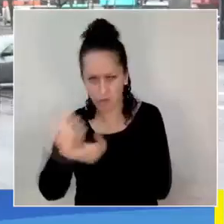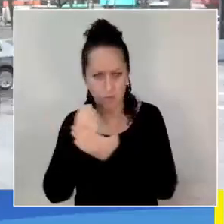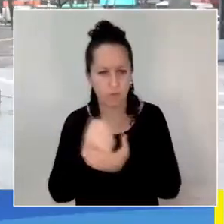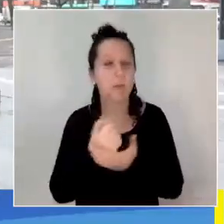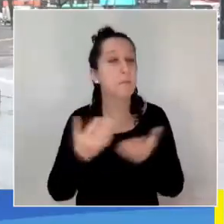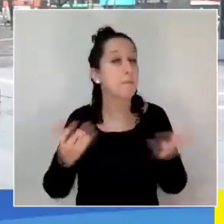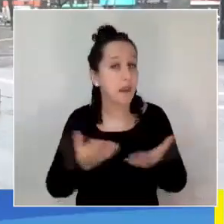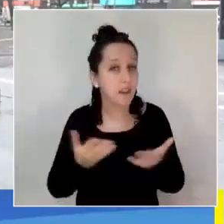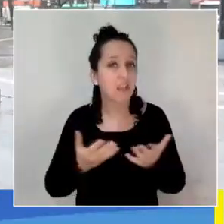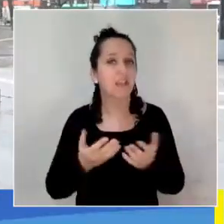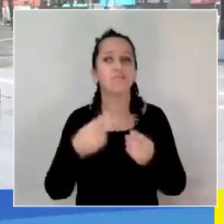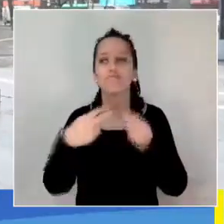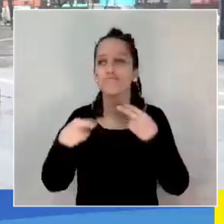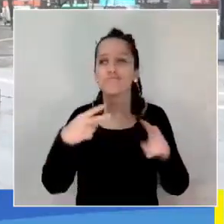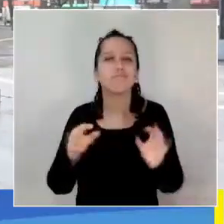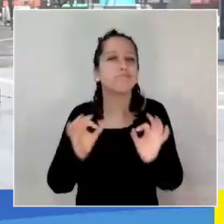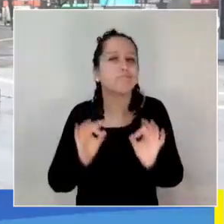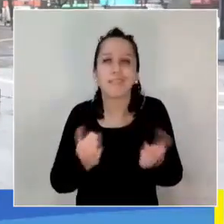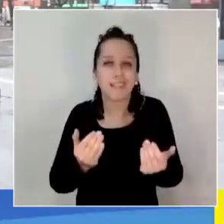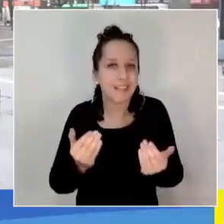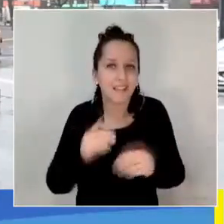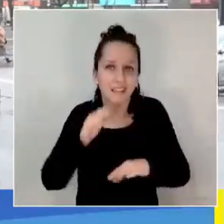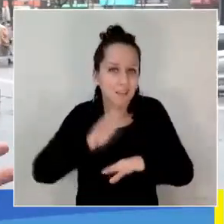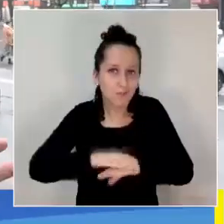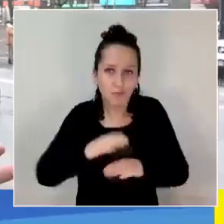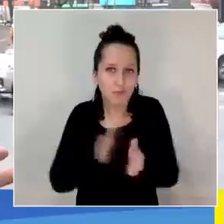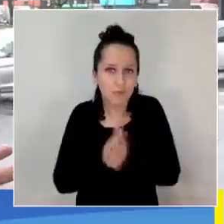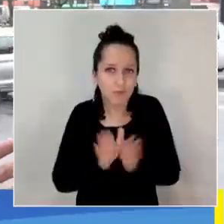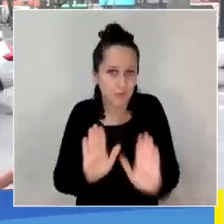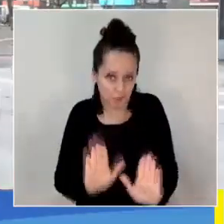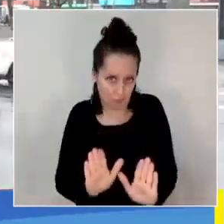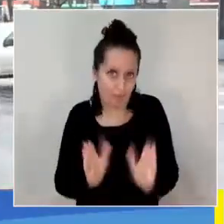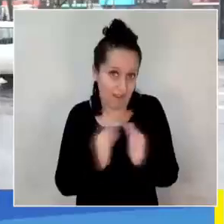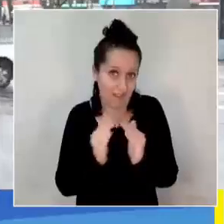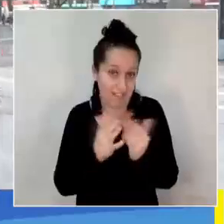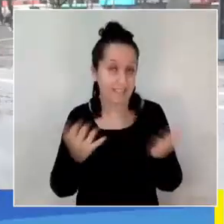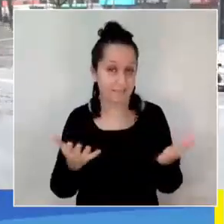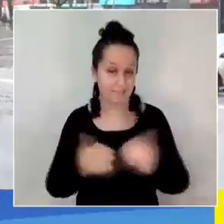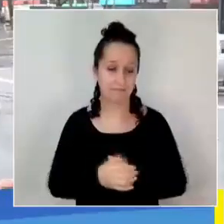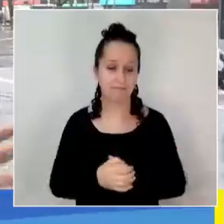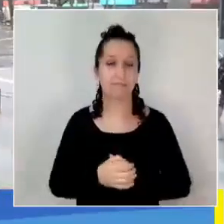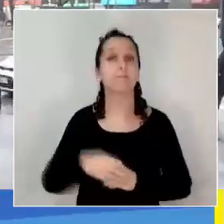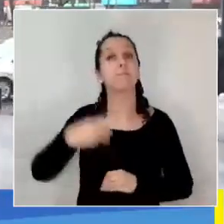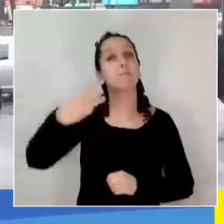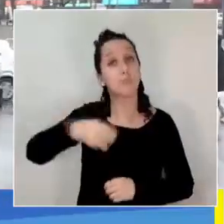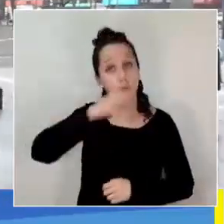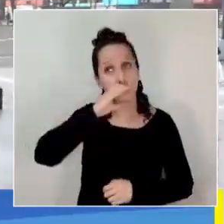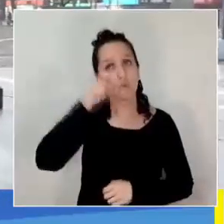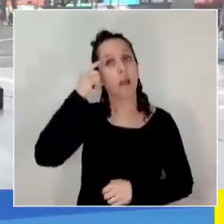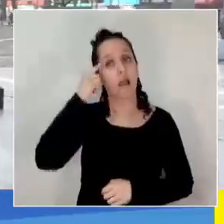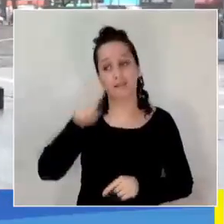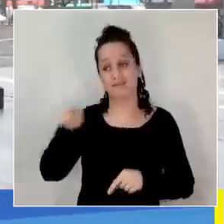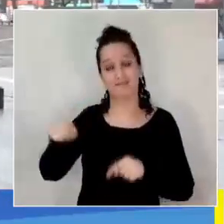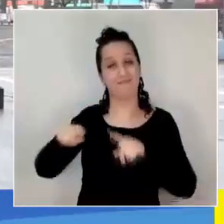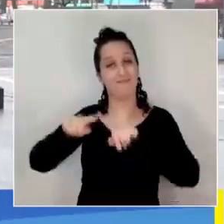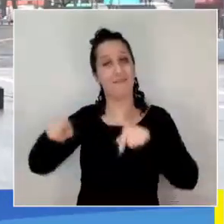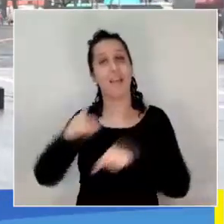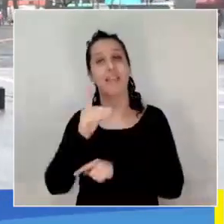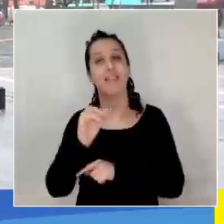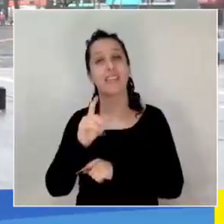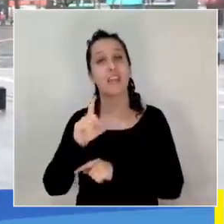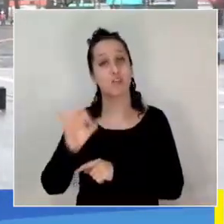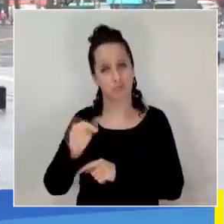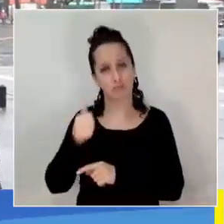para poder tener los insumos básicos para calefaccionarse. Es por esto que la Municipalidad de Concepción, a través de la Dirección de Desarrollo